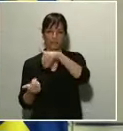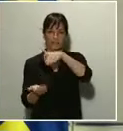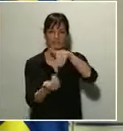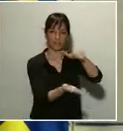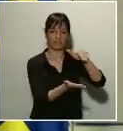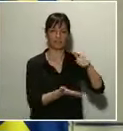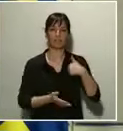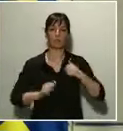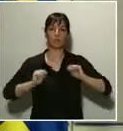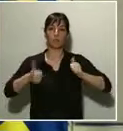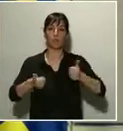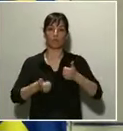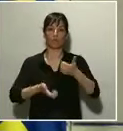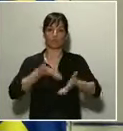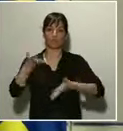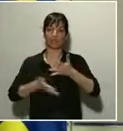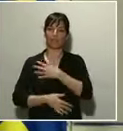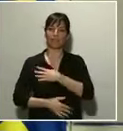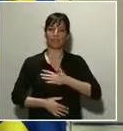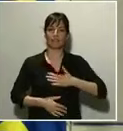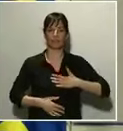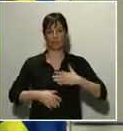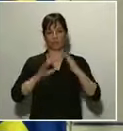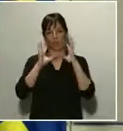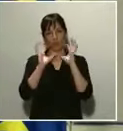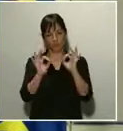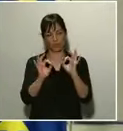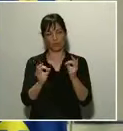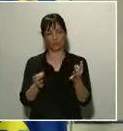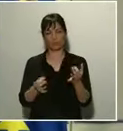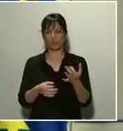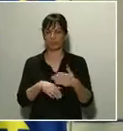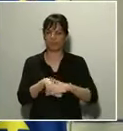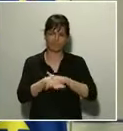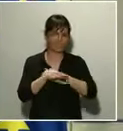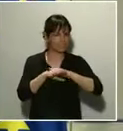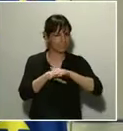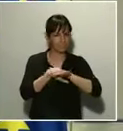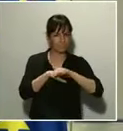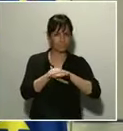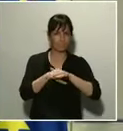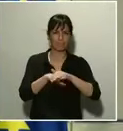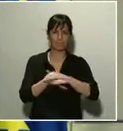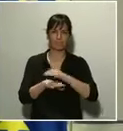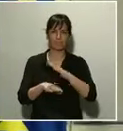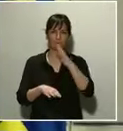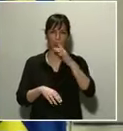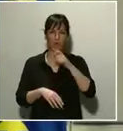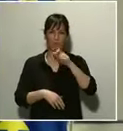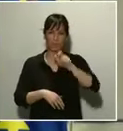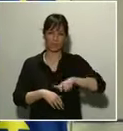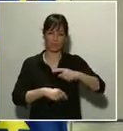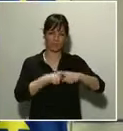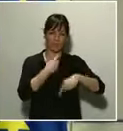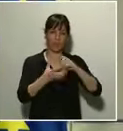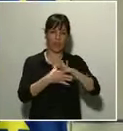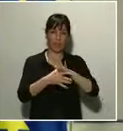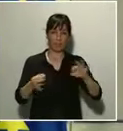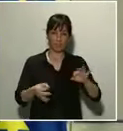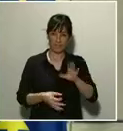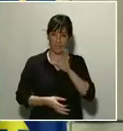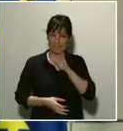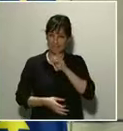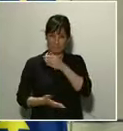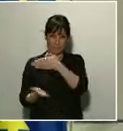evidentemente trasladando mi más sentido pésame a los familiares y amigos de todos los fallecidos por